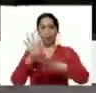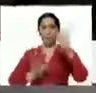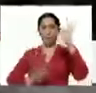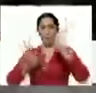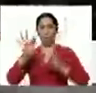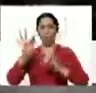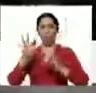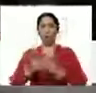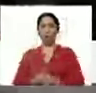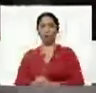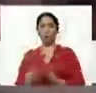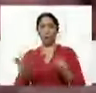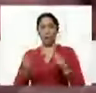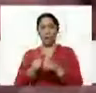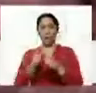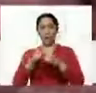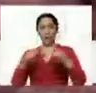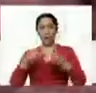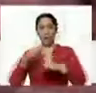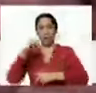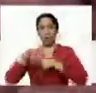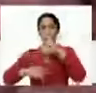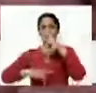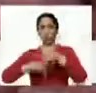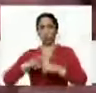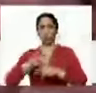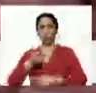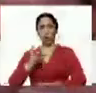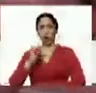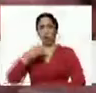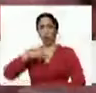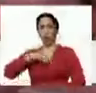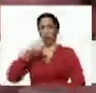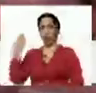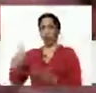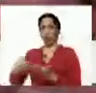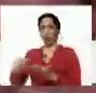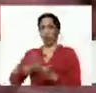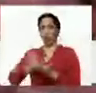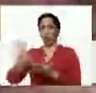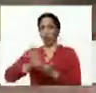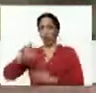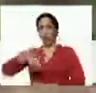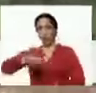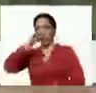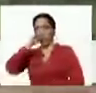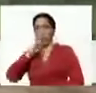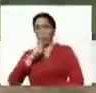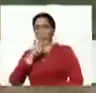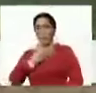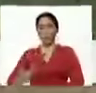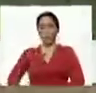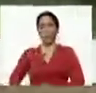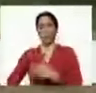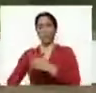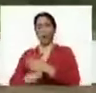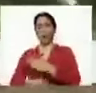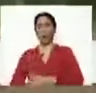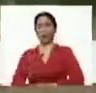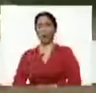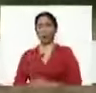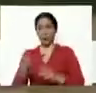por los pequeños y medianos productores que estamos financiando este año presidente vamos a